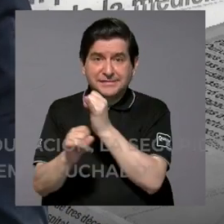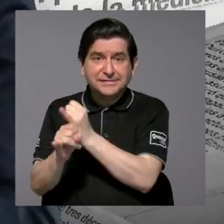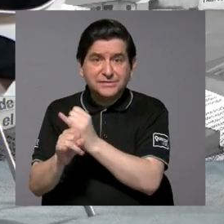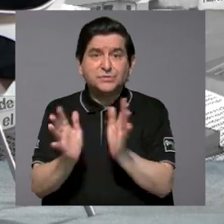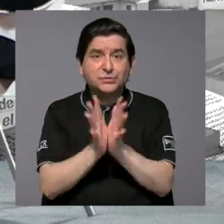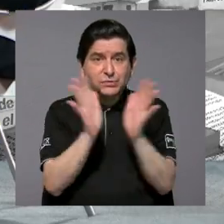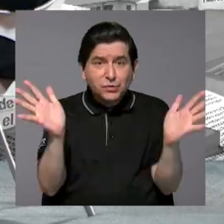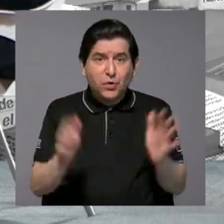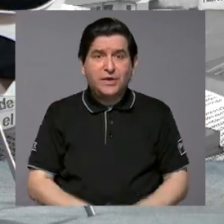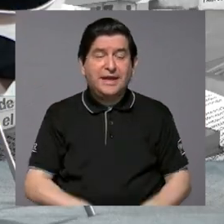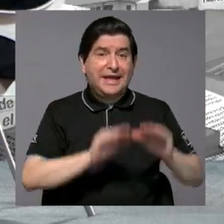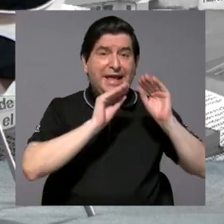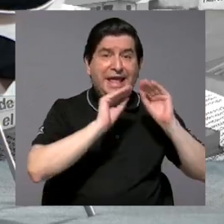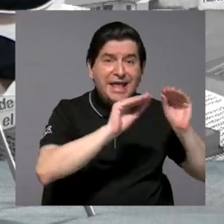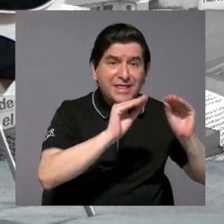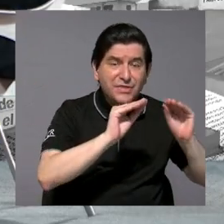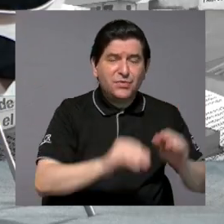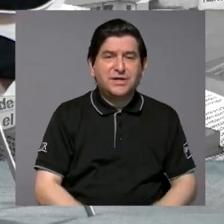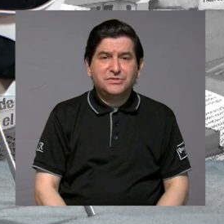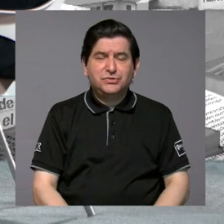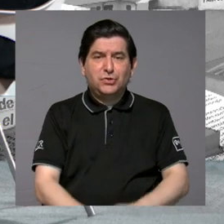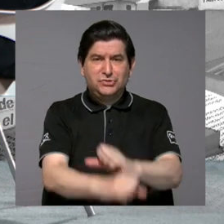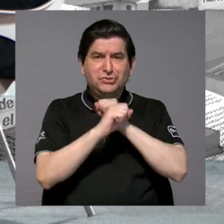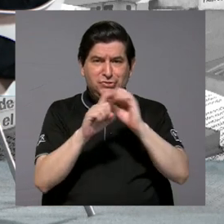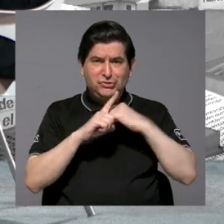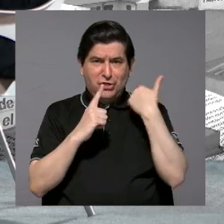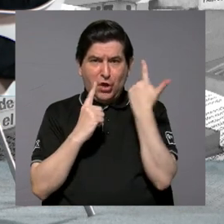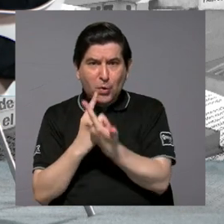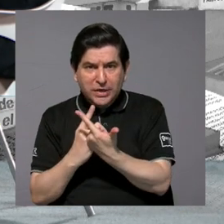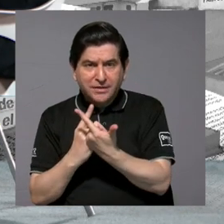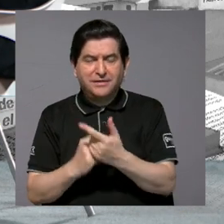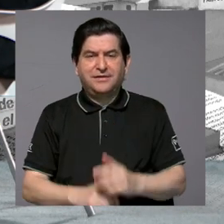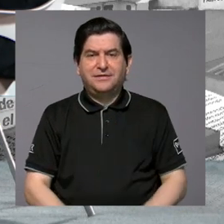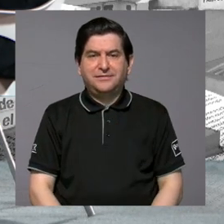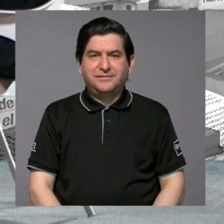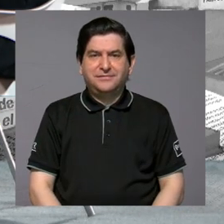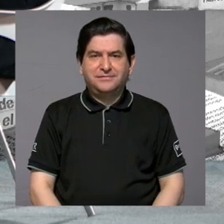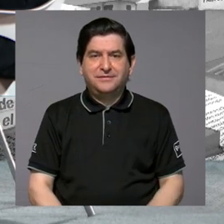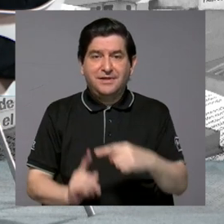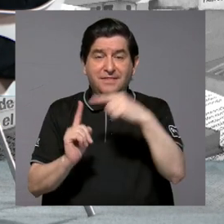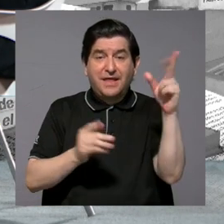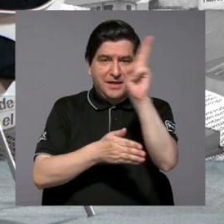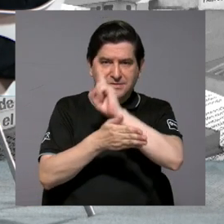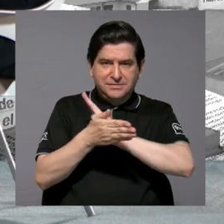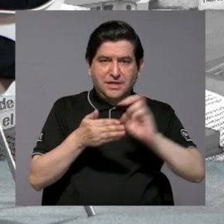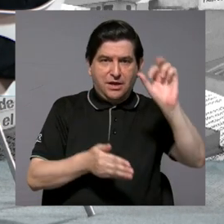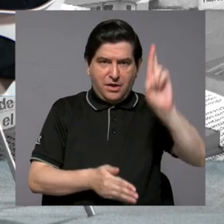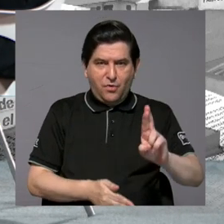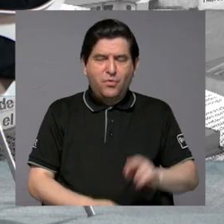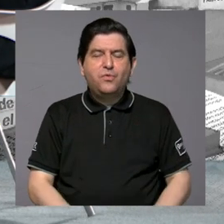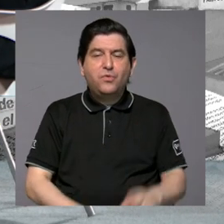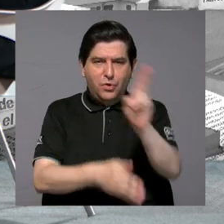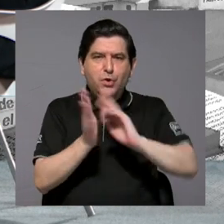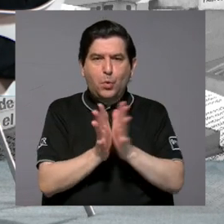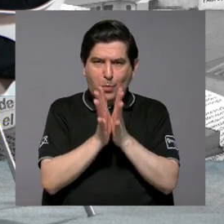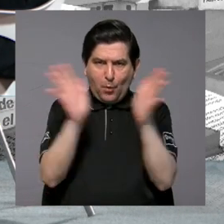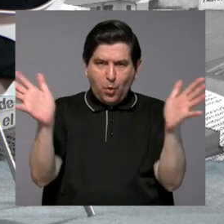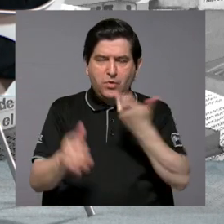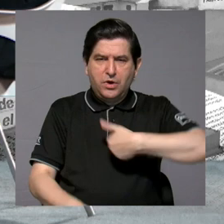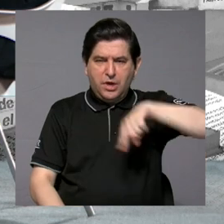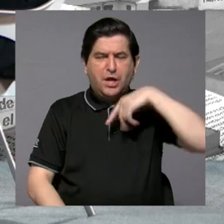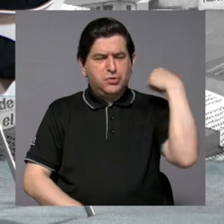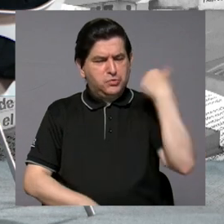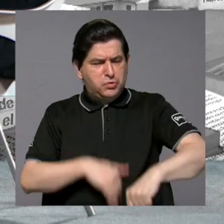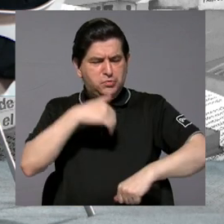pública, la educación, la seguridad social, y por eso es que desde la Universidad de Costa Rica, las universidades públicas, hemos